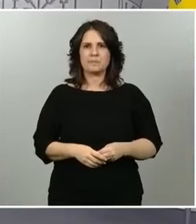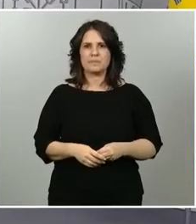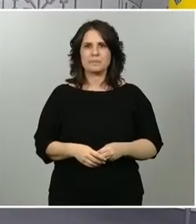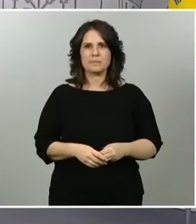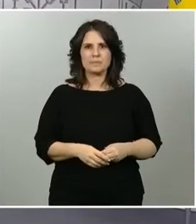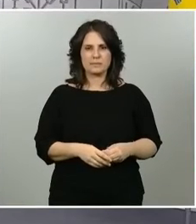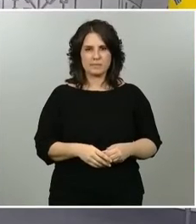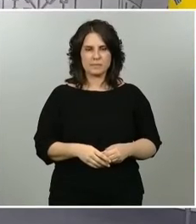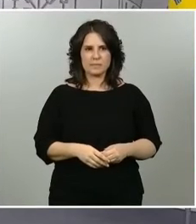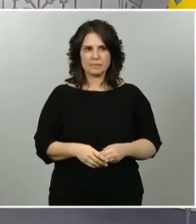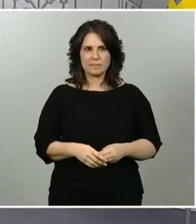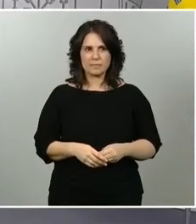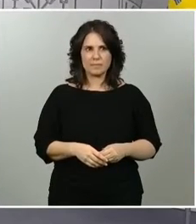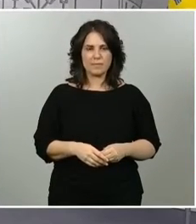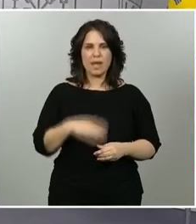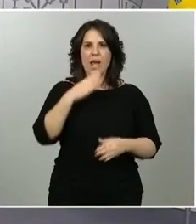Pregunta ahora al correo. Adelante.